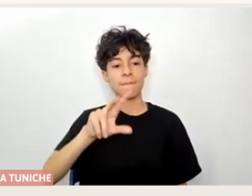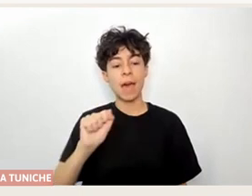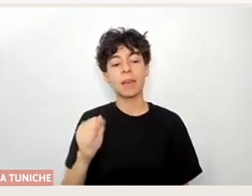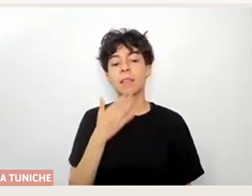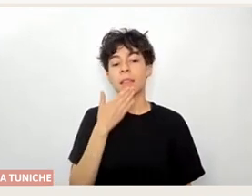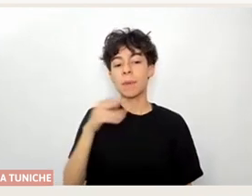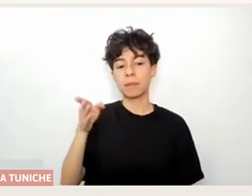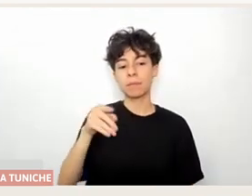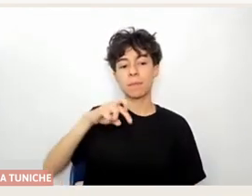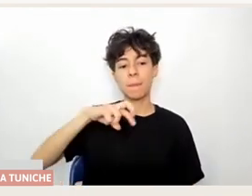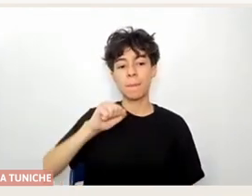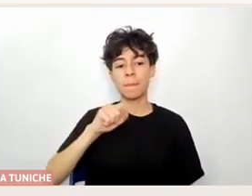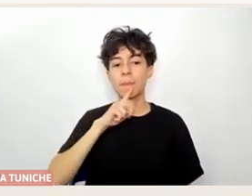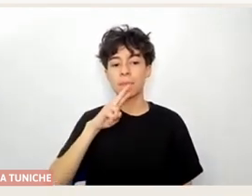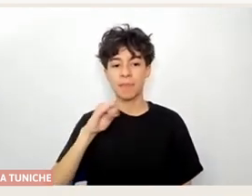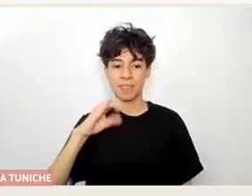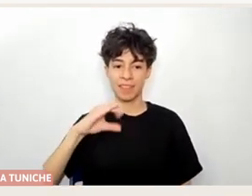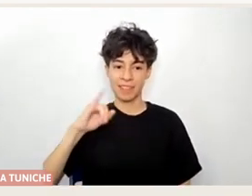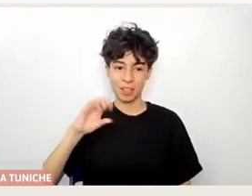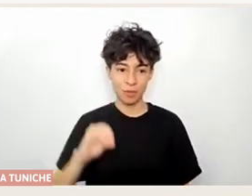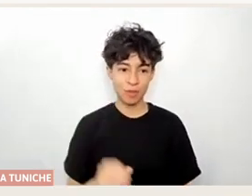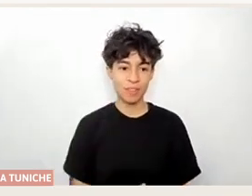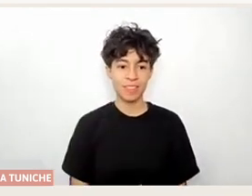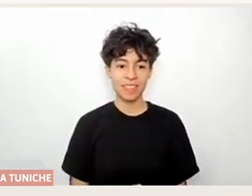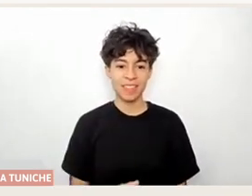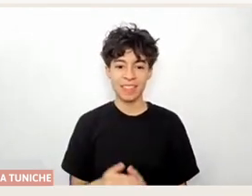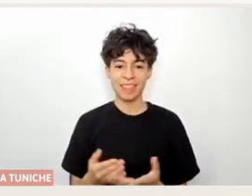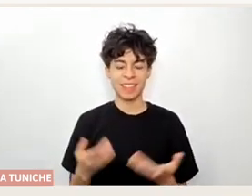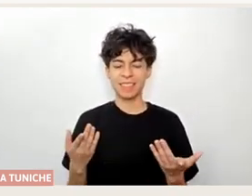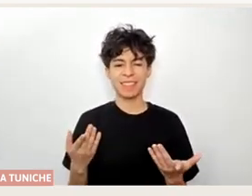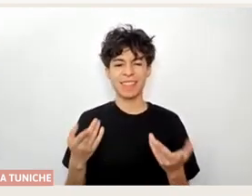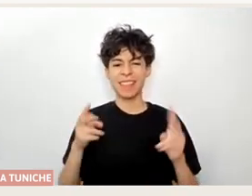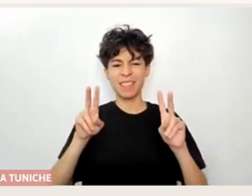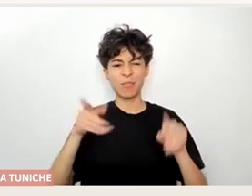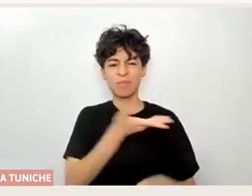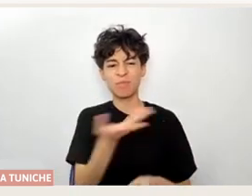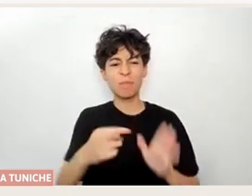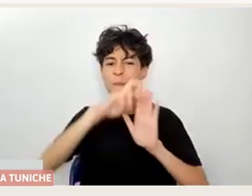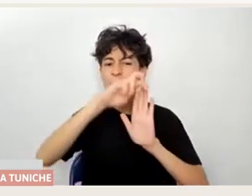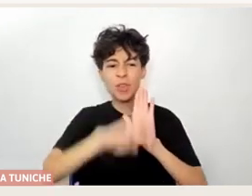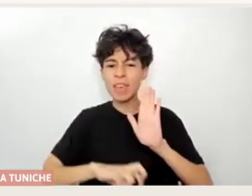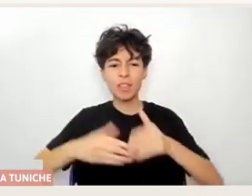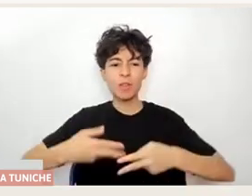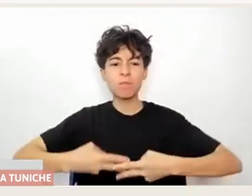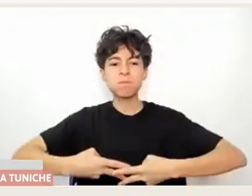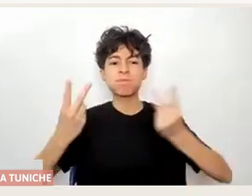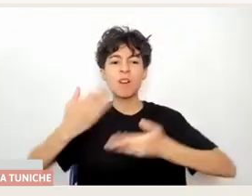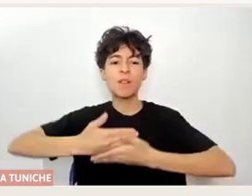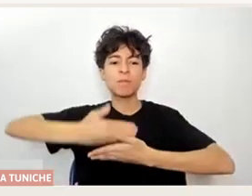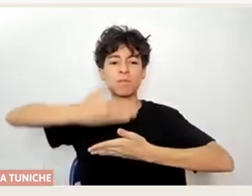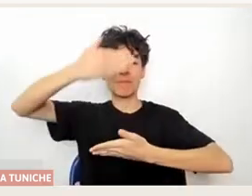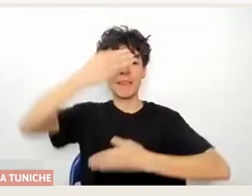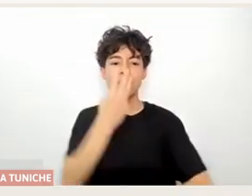Para que nos puedan comentar cómo se va a presentar el proyecto de la web www.otrasformasdemirar.cl.